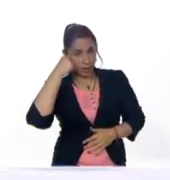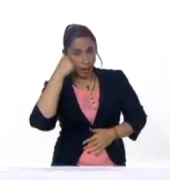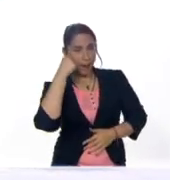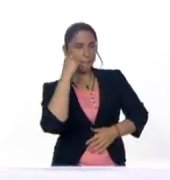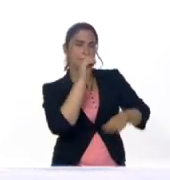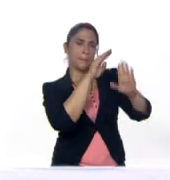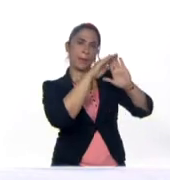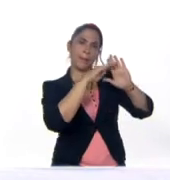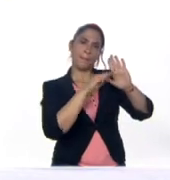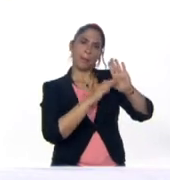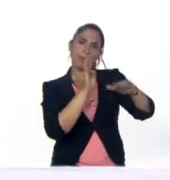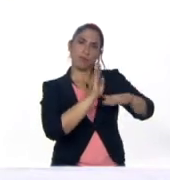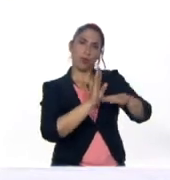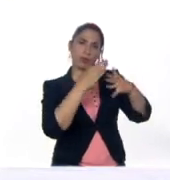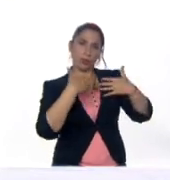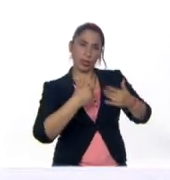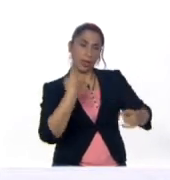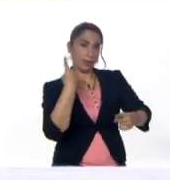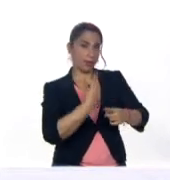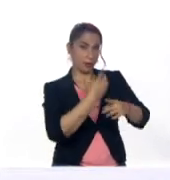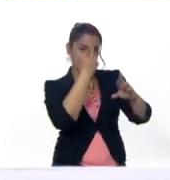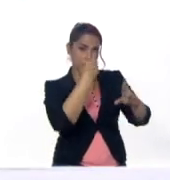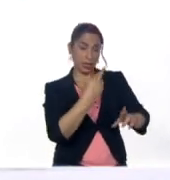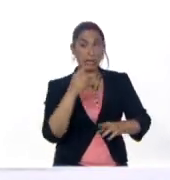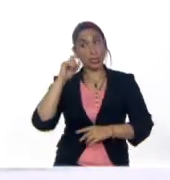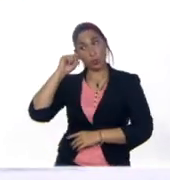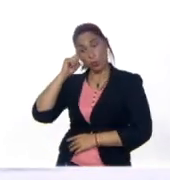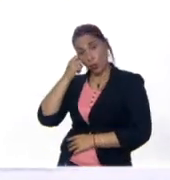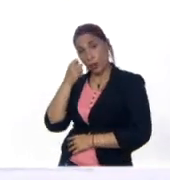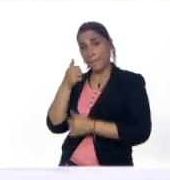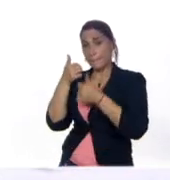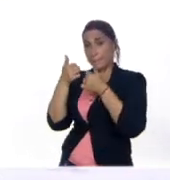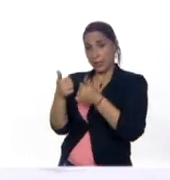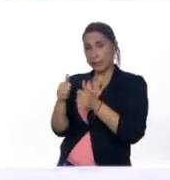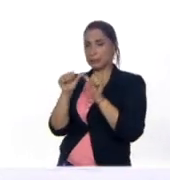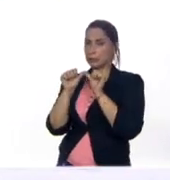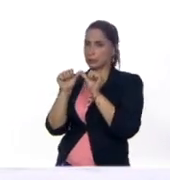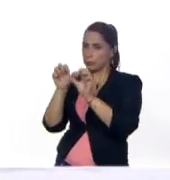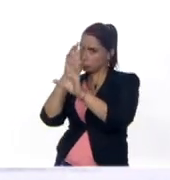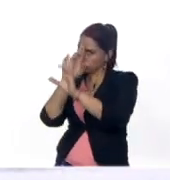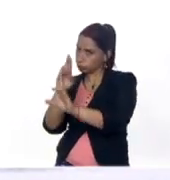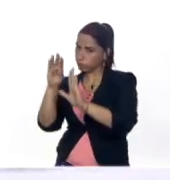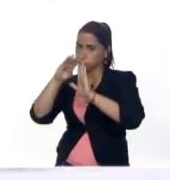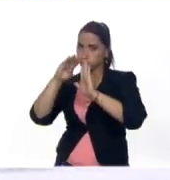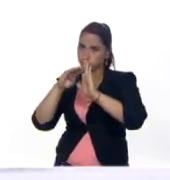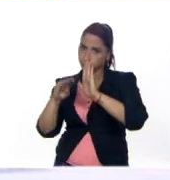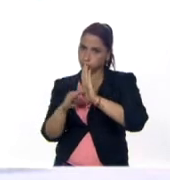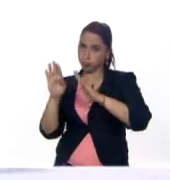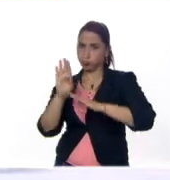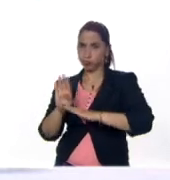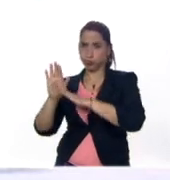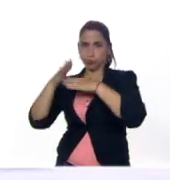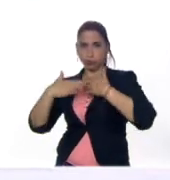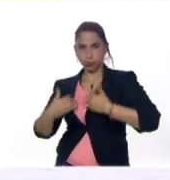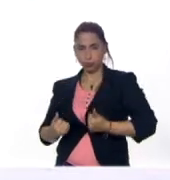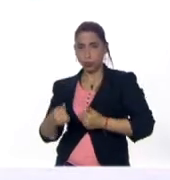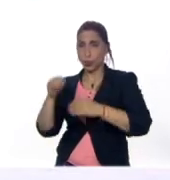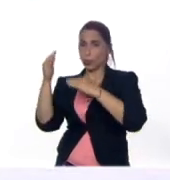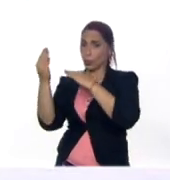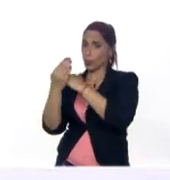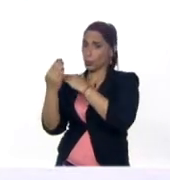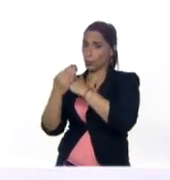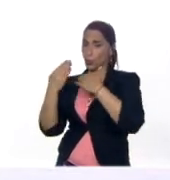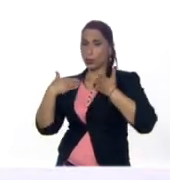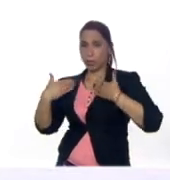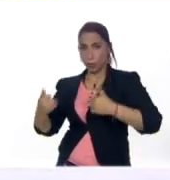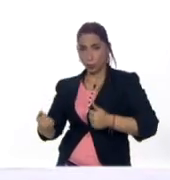bioseguridad que debemos seguir sí señor recuerden muy bien seguir las medidas de bioseguridad para cuidar su salud vamos